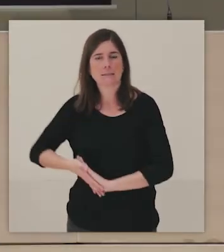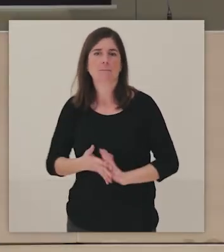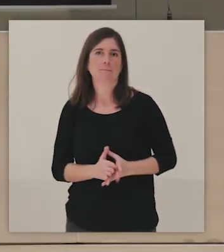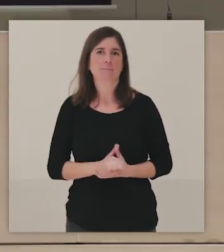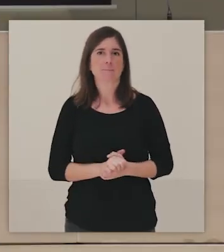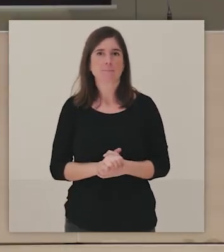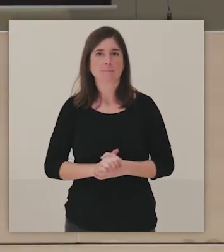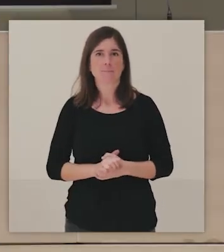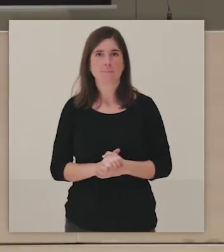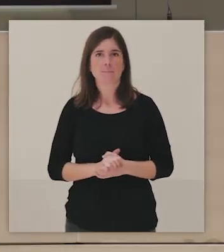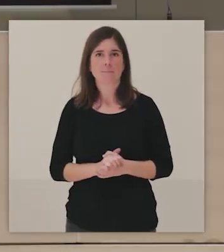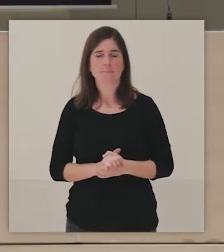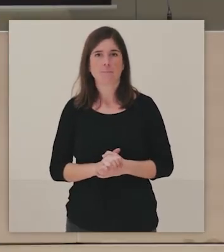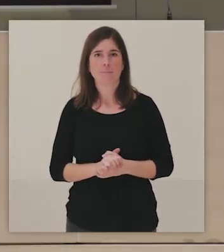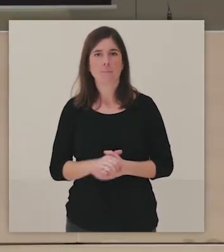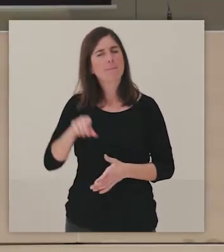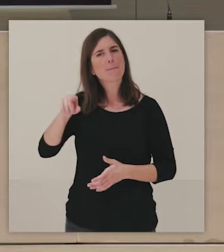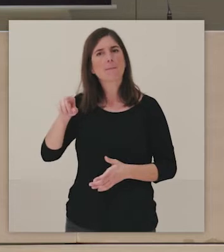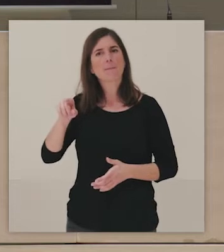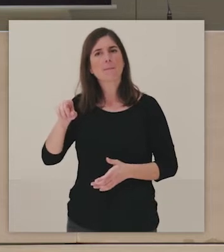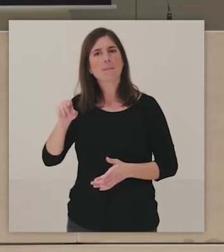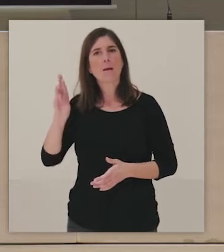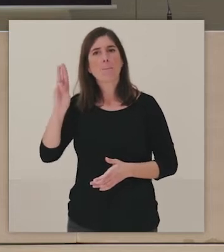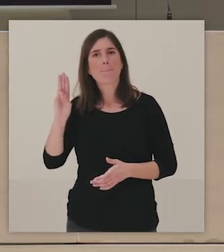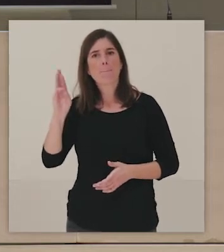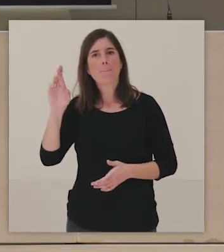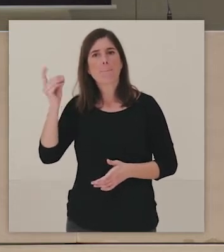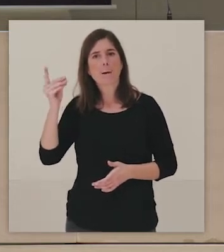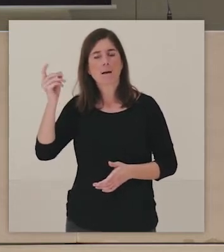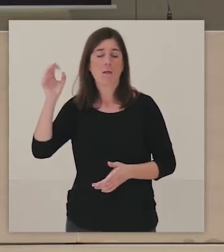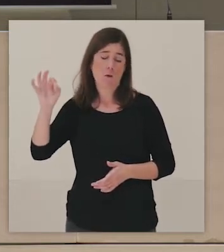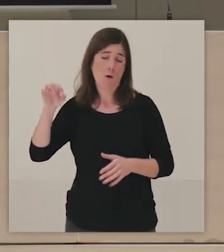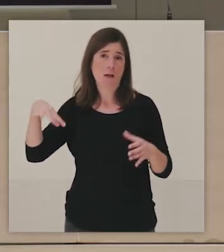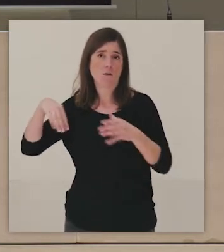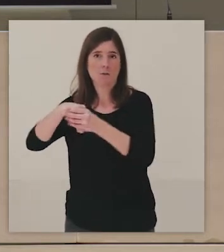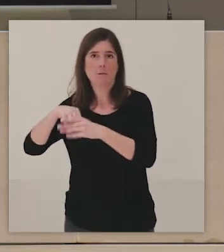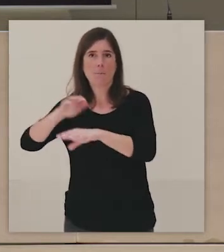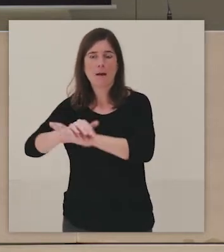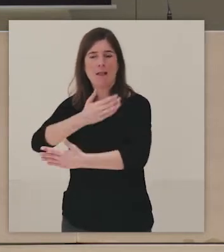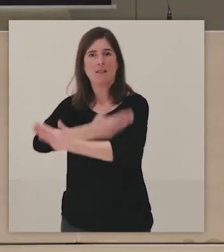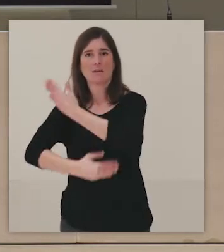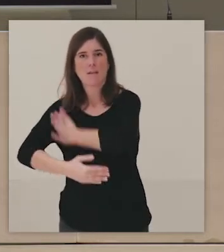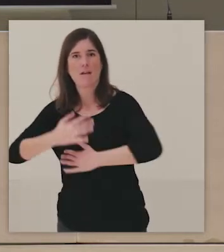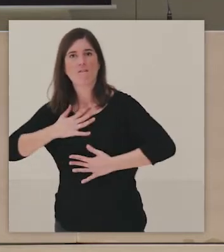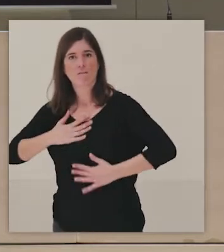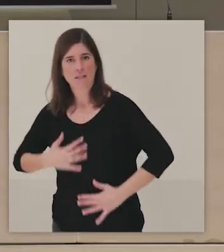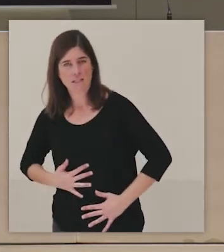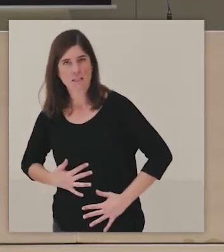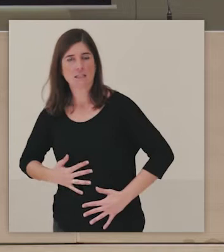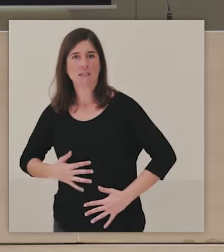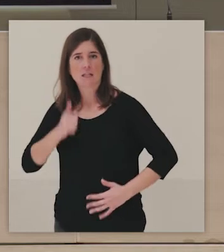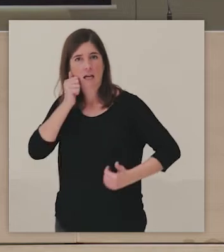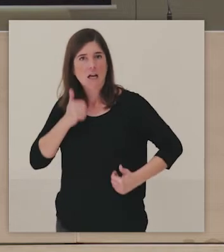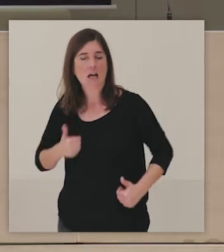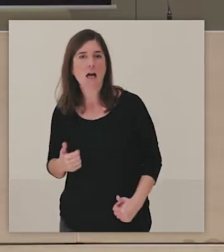Estaría más centrada en los colectivos con necesidades especiales, tanto discapacidad física